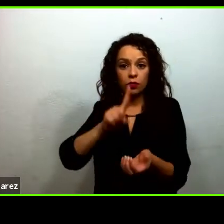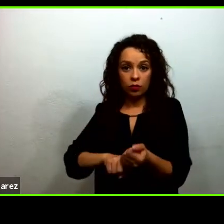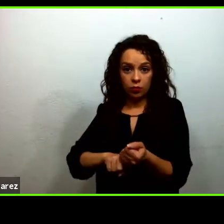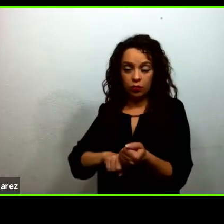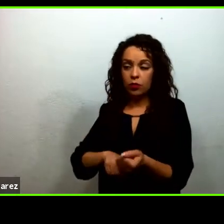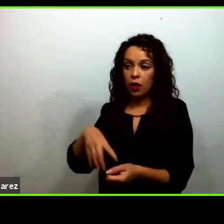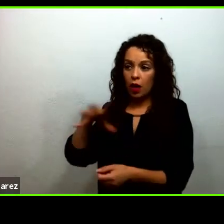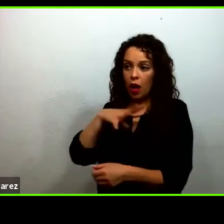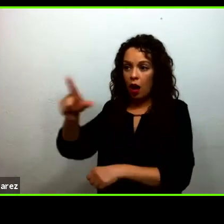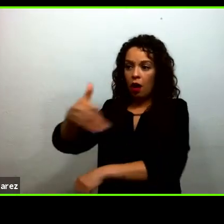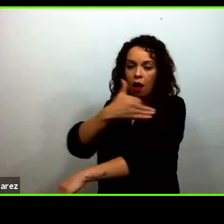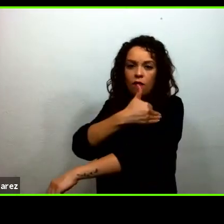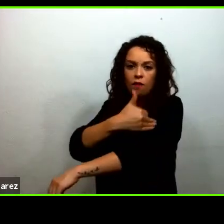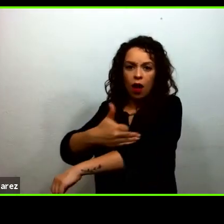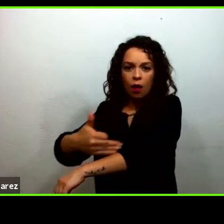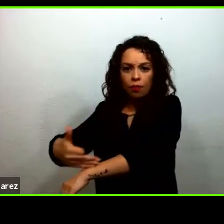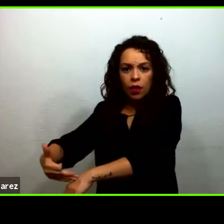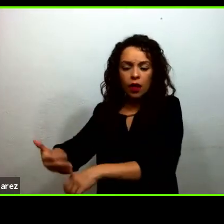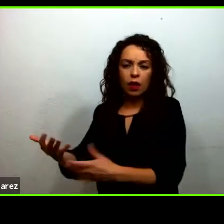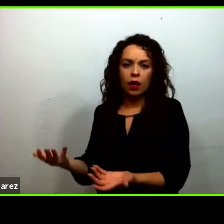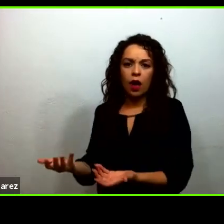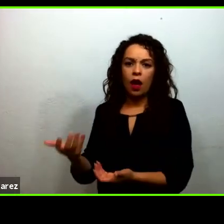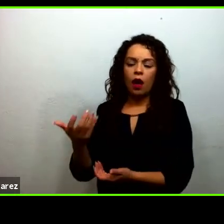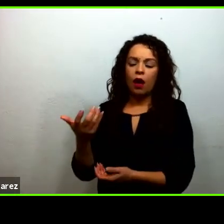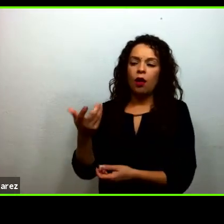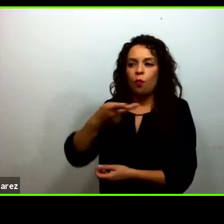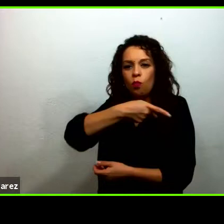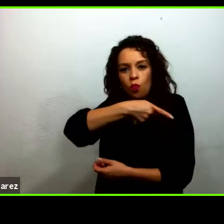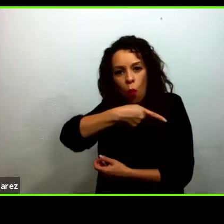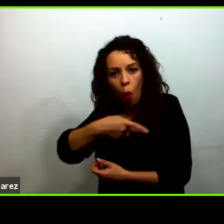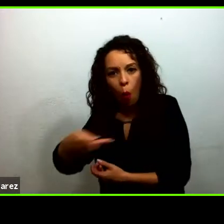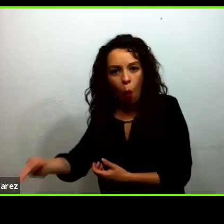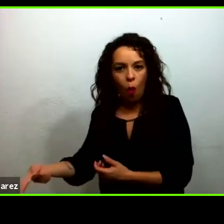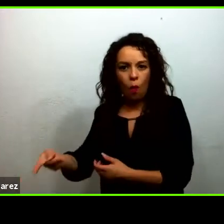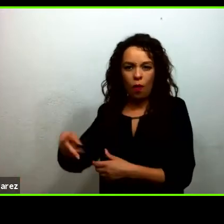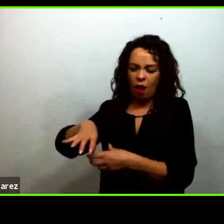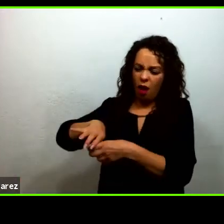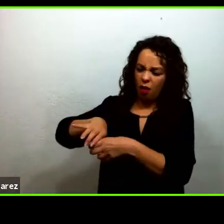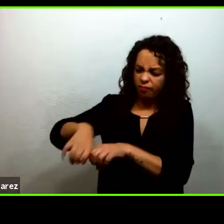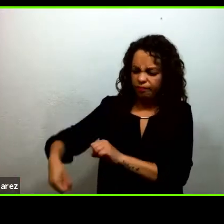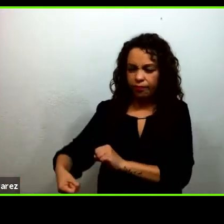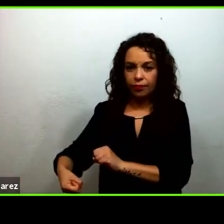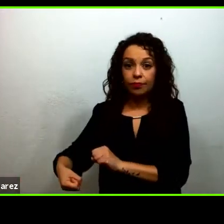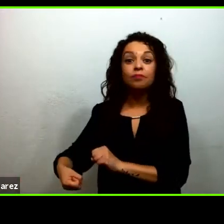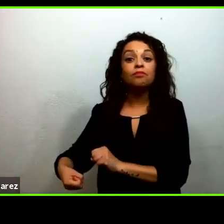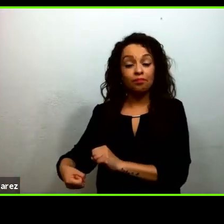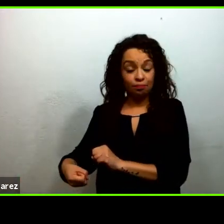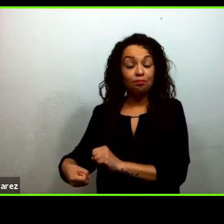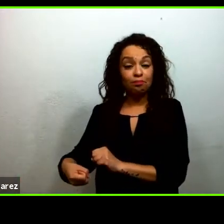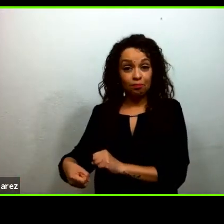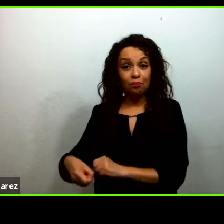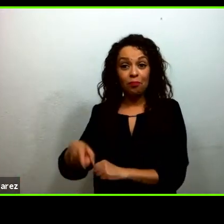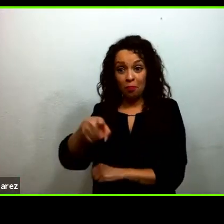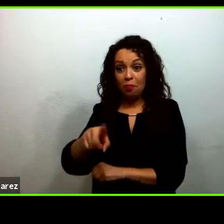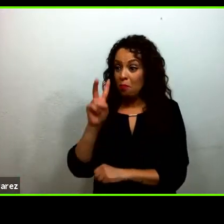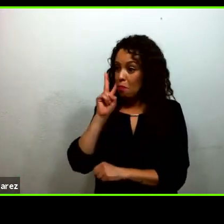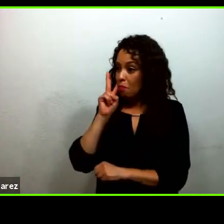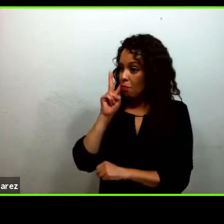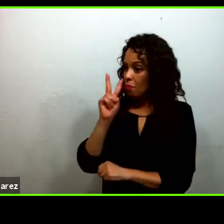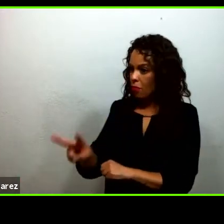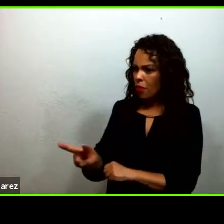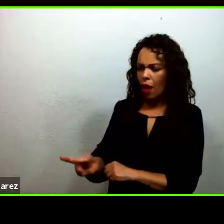a familias con baja escolaridad la seguridad de que son capaces de aprender. En eso consiste buena parte